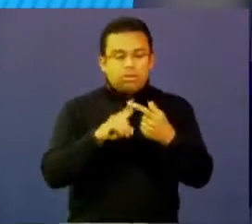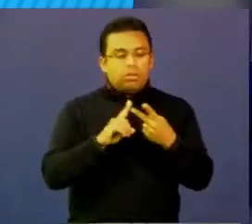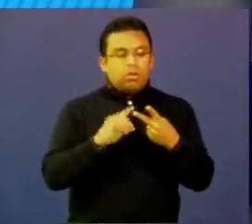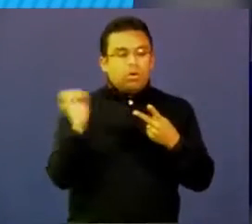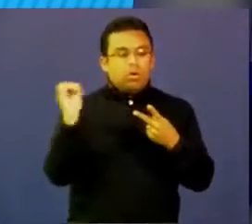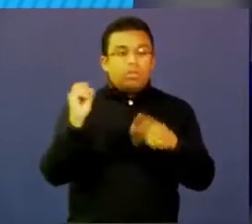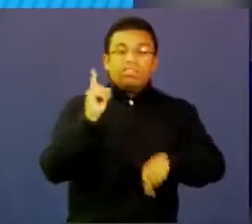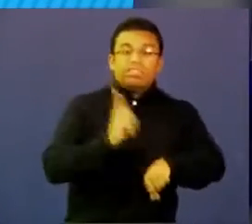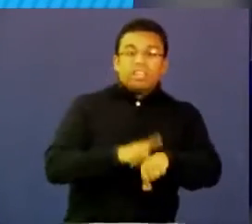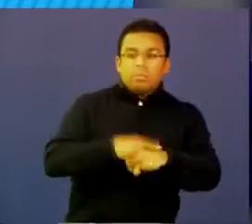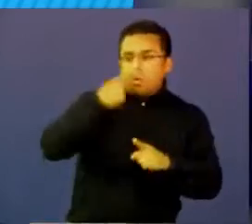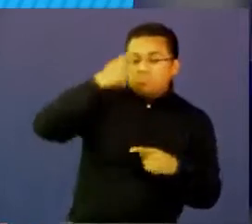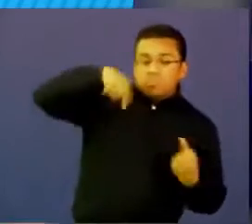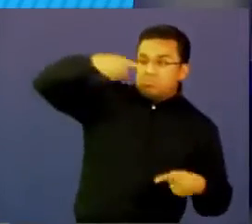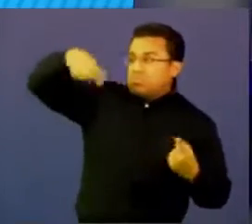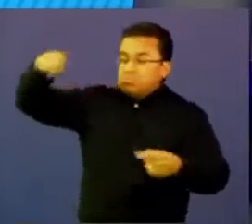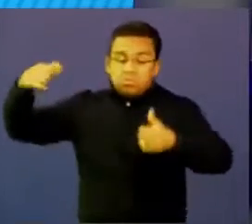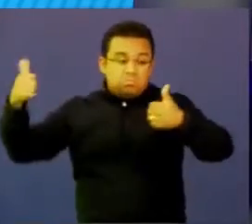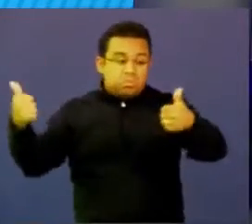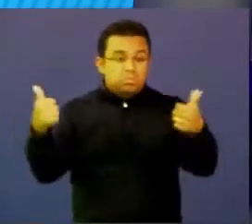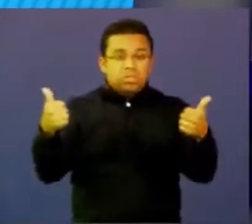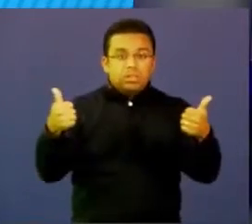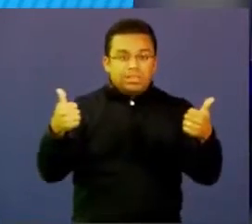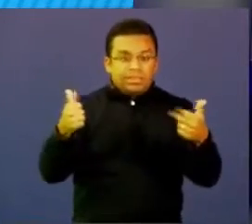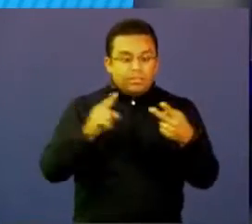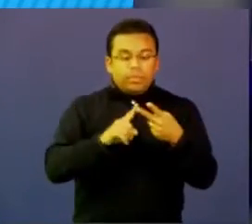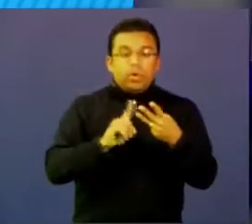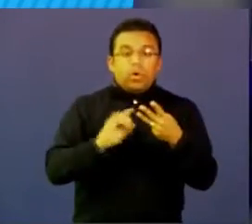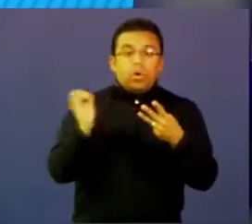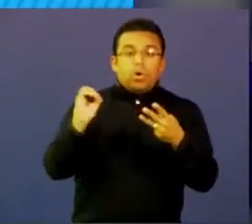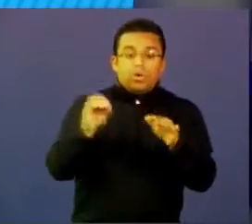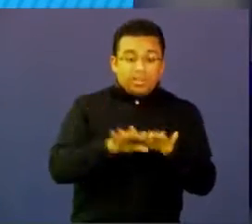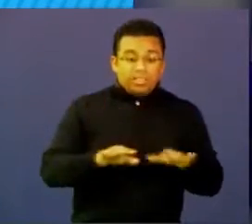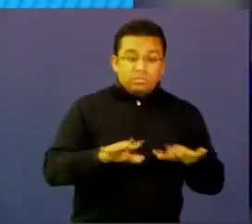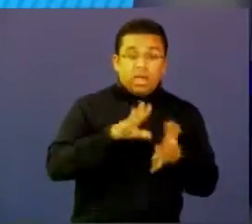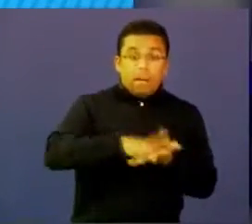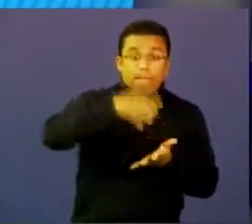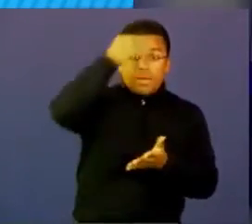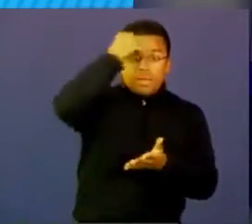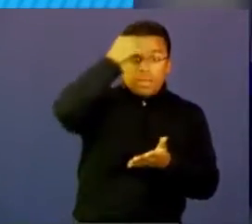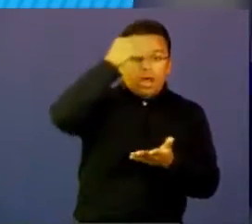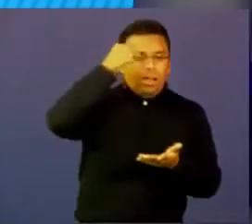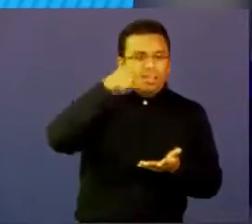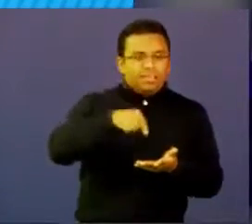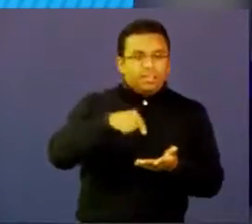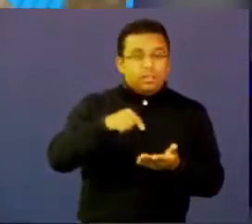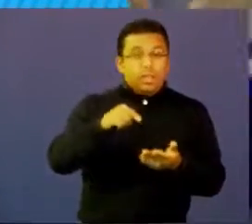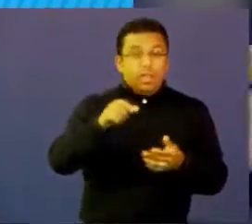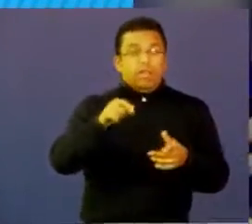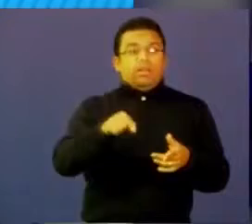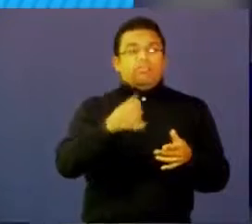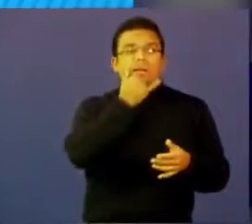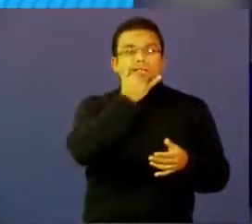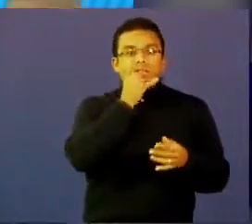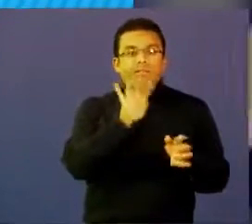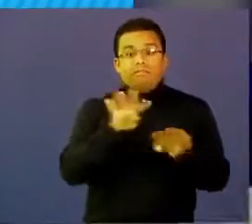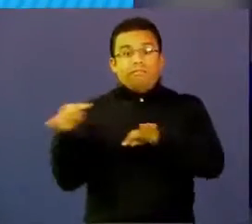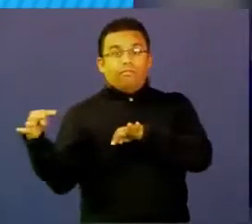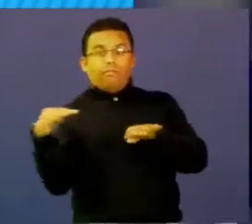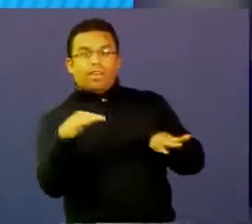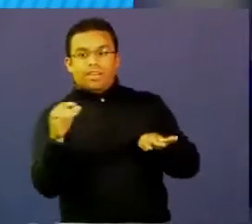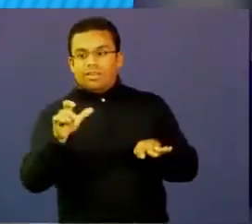mejoramos los ambientes de aprendizaje el mejor incentivo es que la misma comunidad te reconoce también puede ser problemas del pueblo